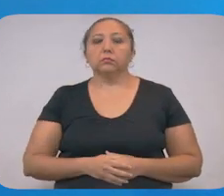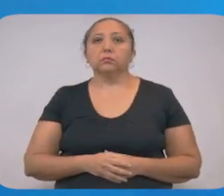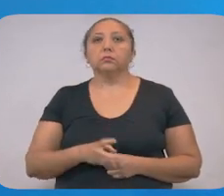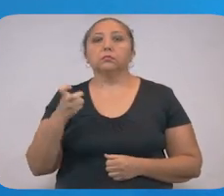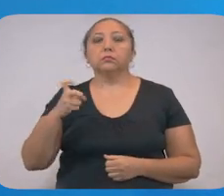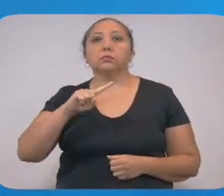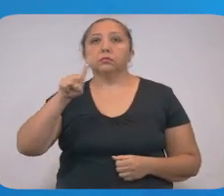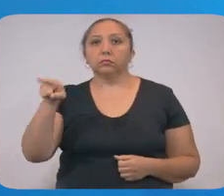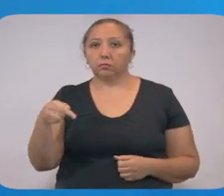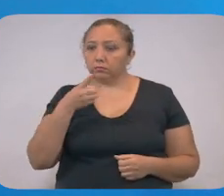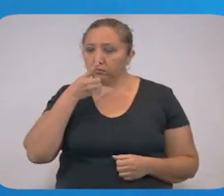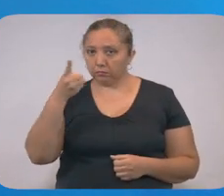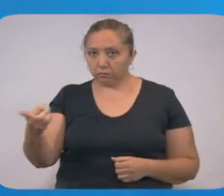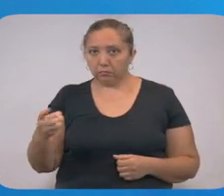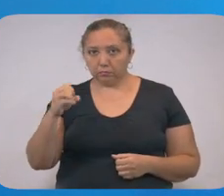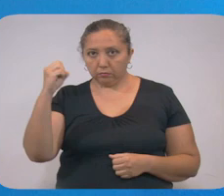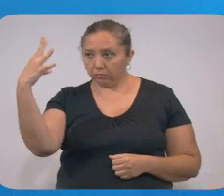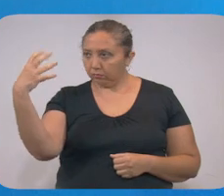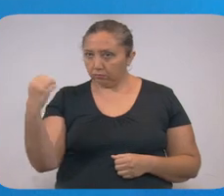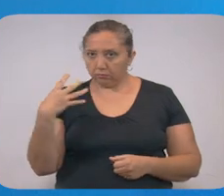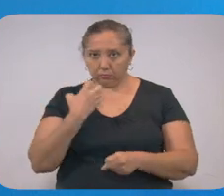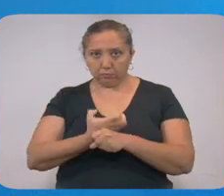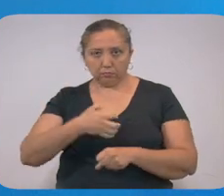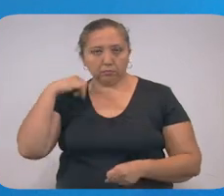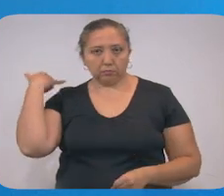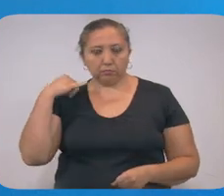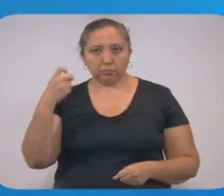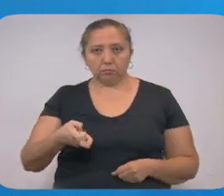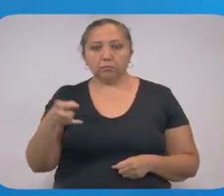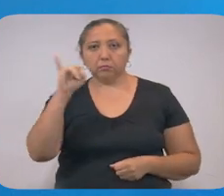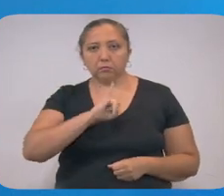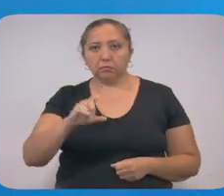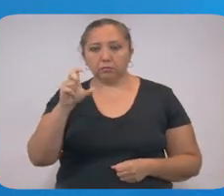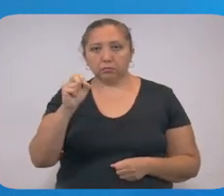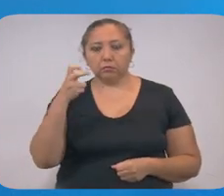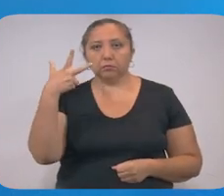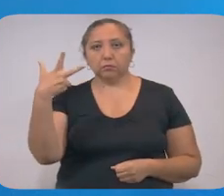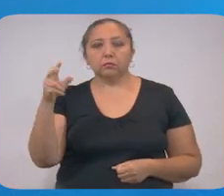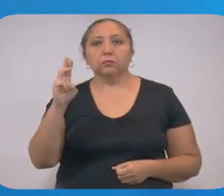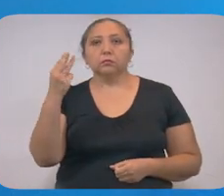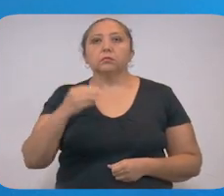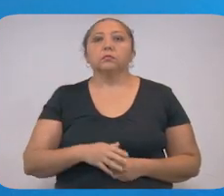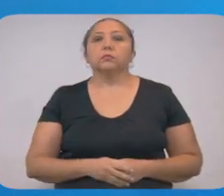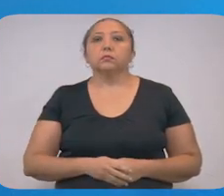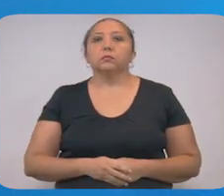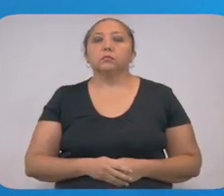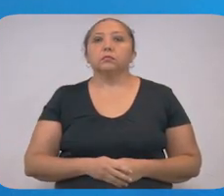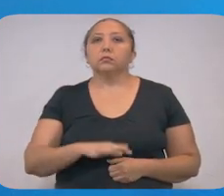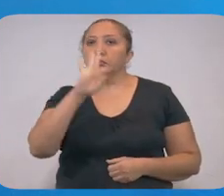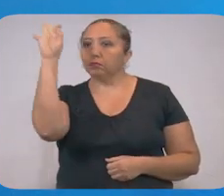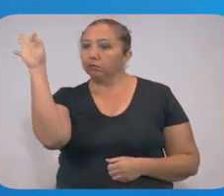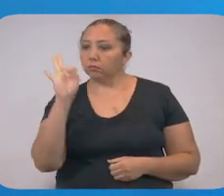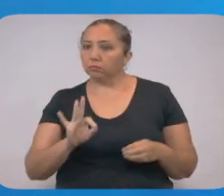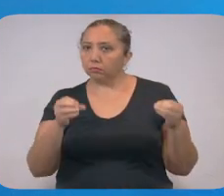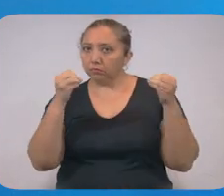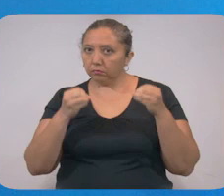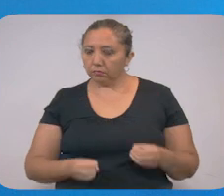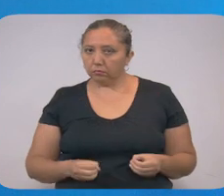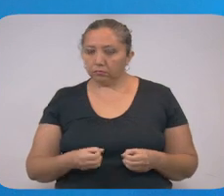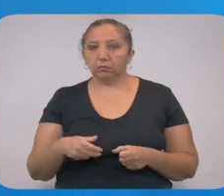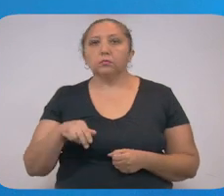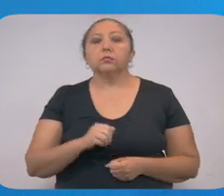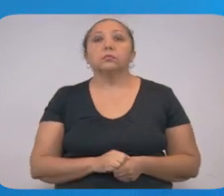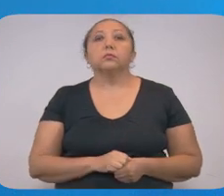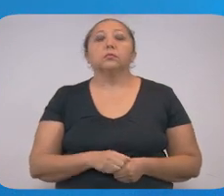Estos son los indicadores del semáforo estatal de Yucatán este jueves 28 de mayo. Porcentaje de ocupación de cuidados